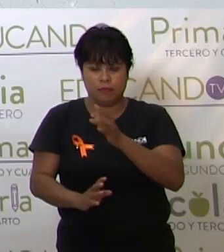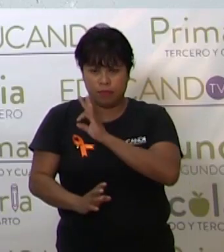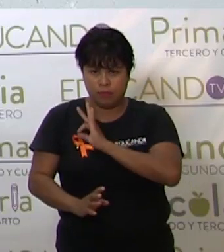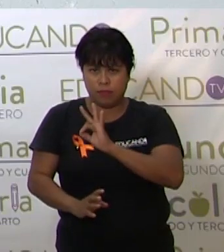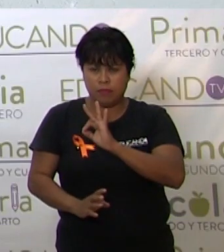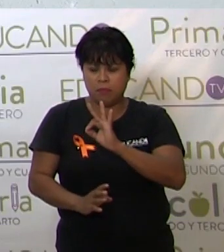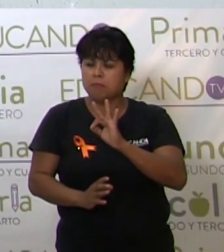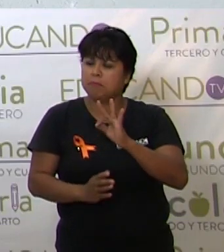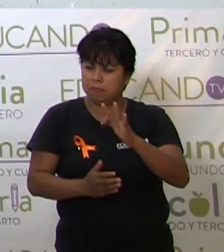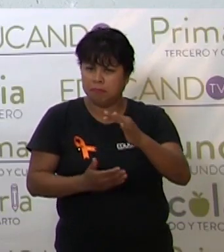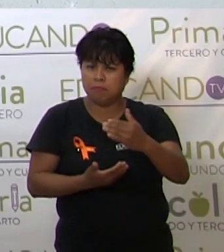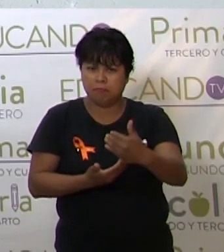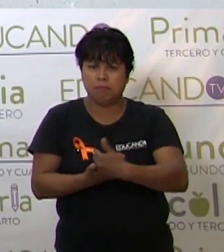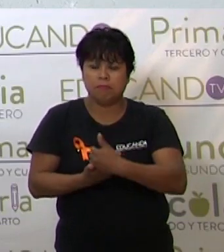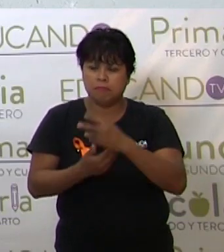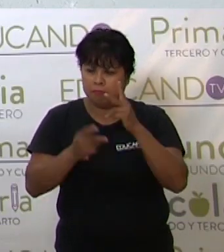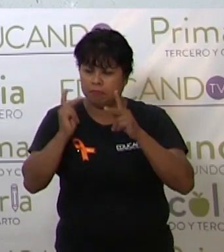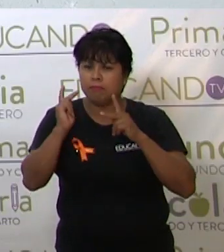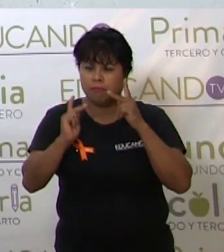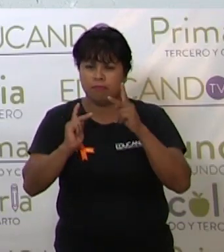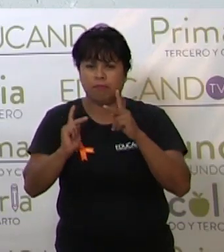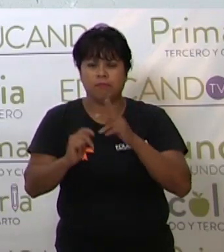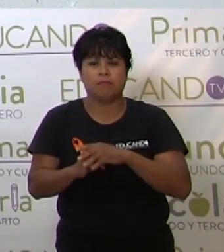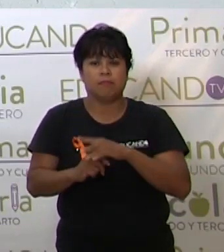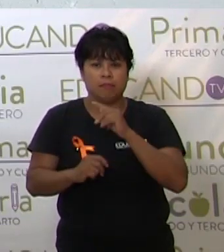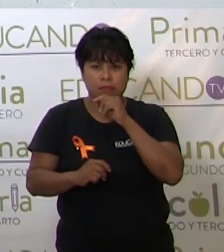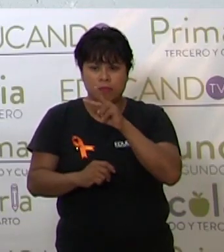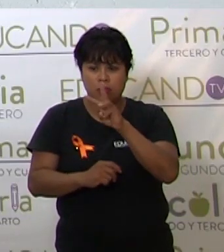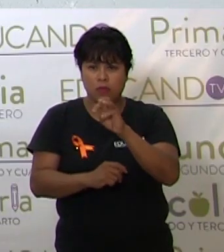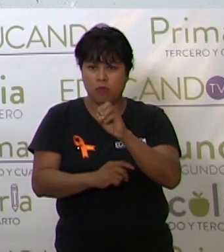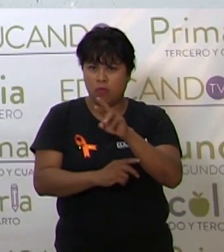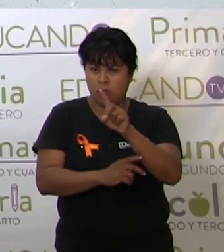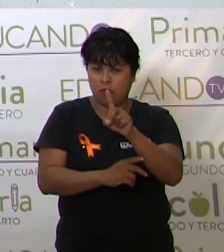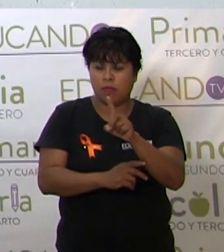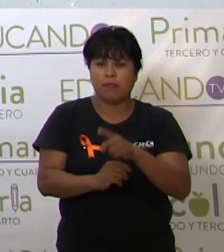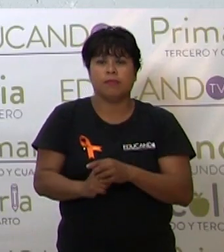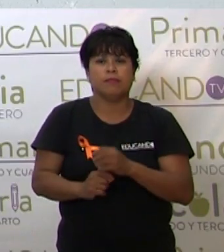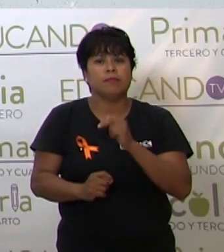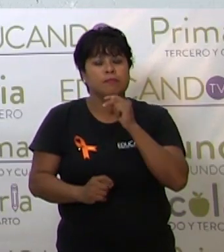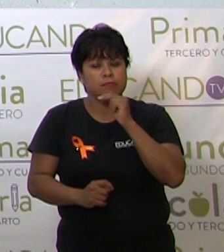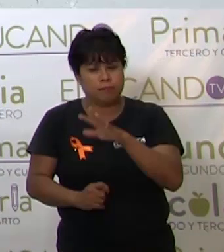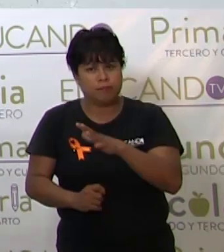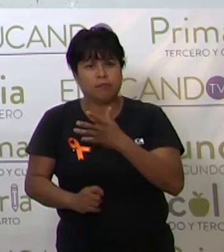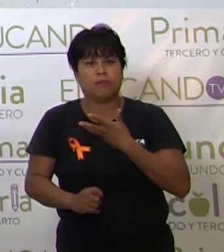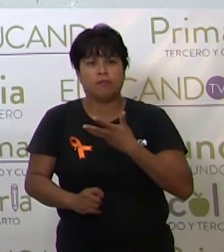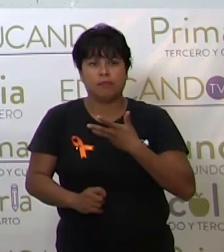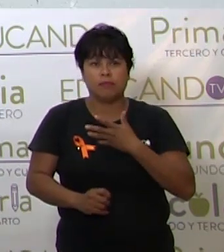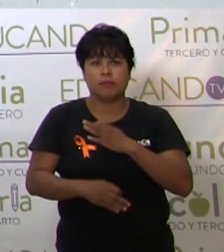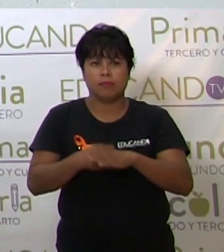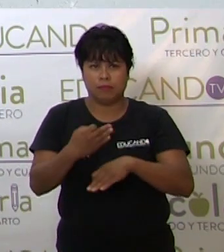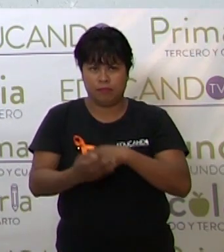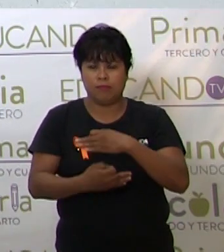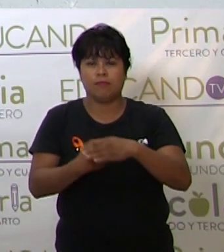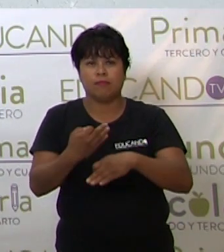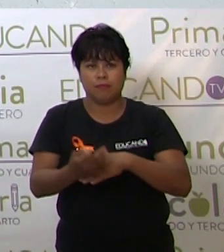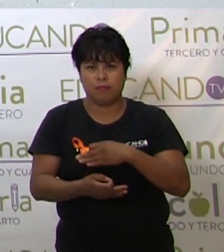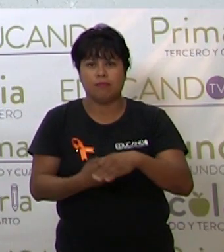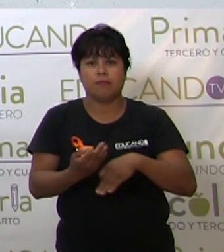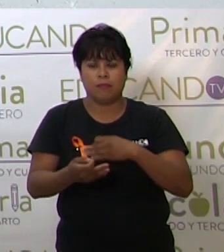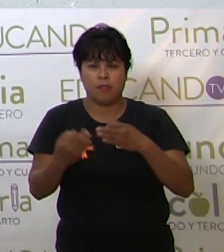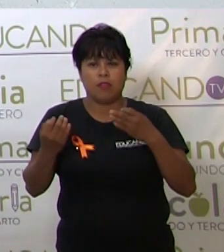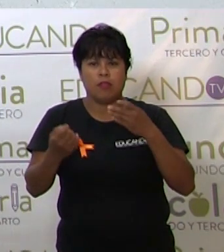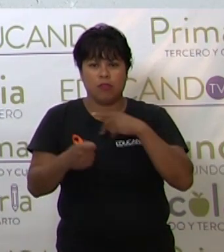acceder. También en WordPress, tenemos también, otra vez, todos los profesores, nuestro